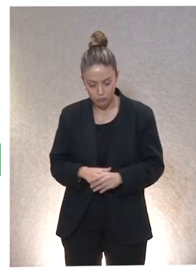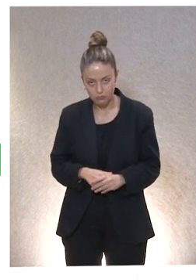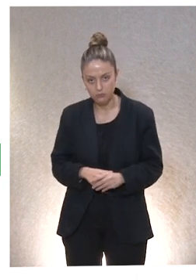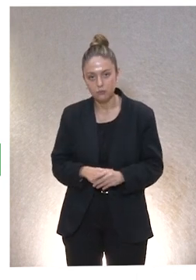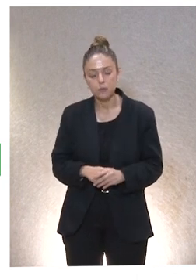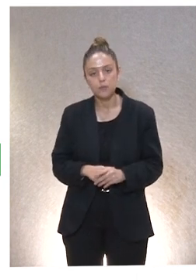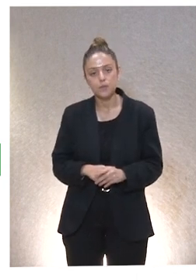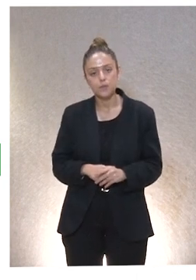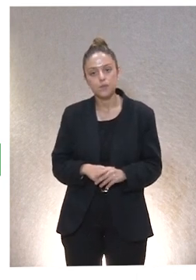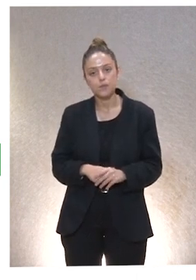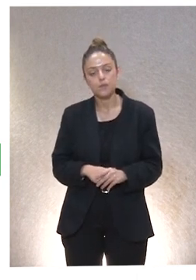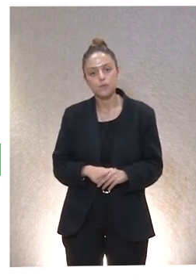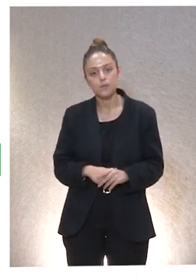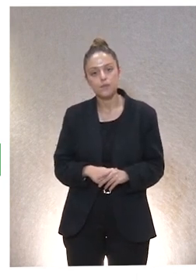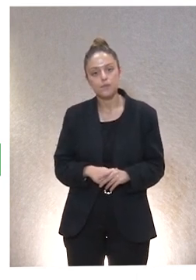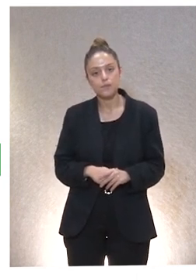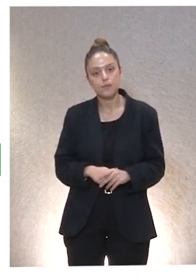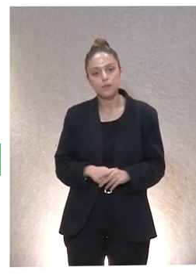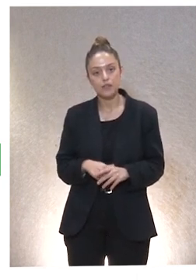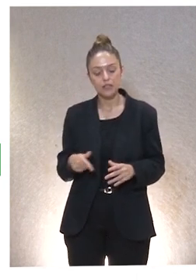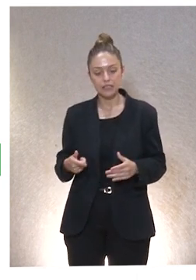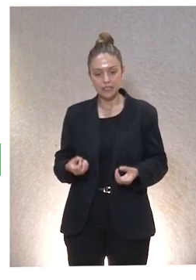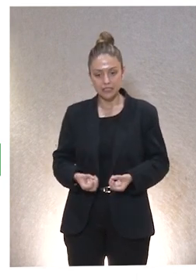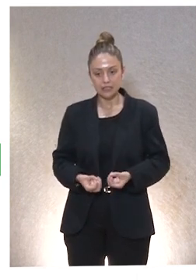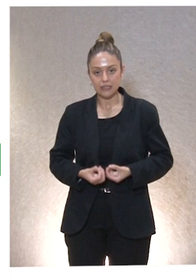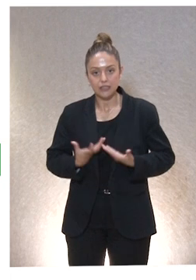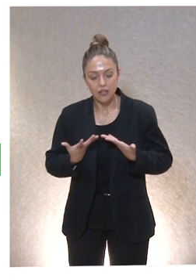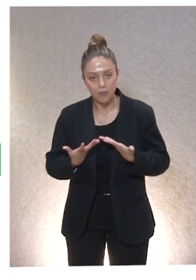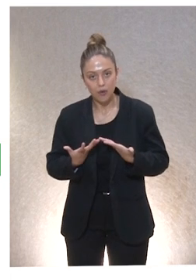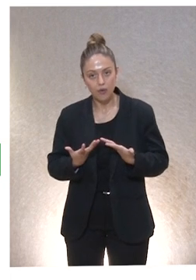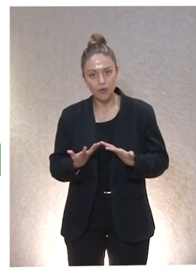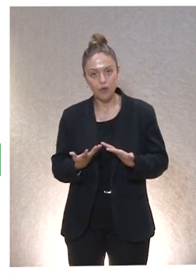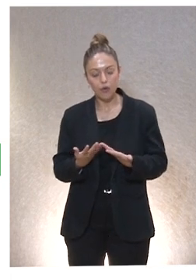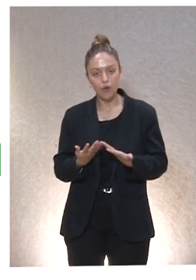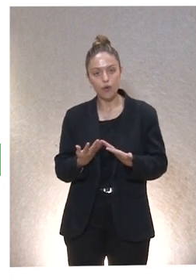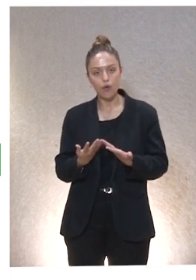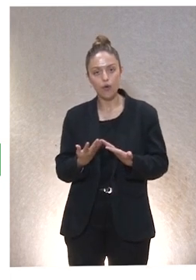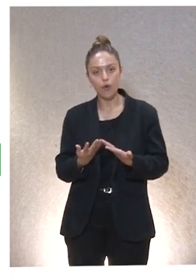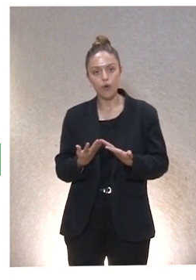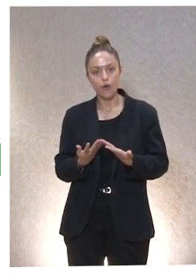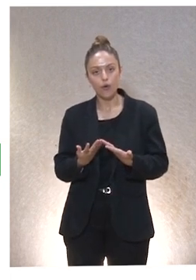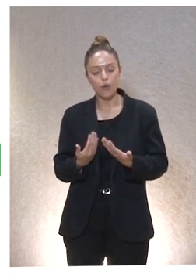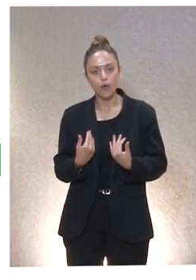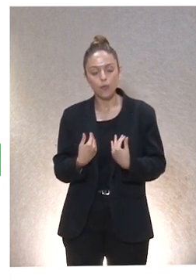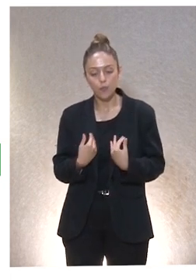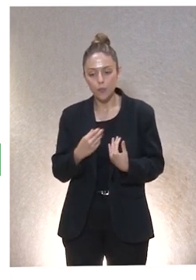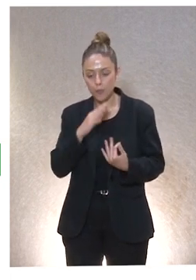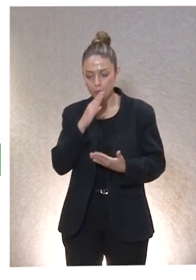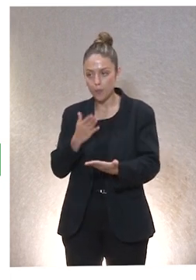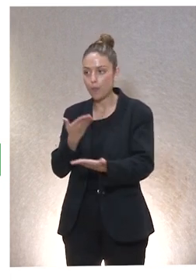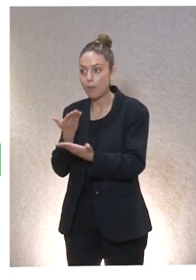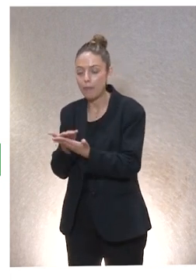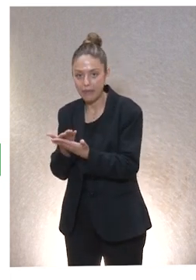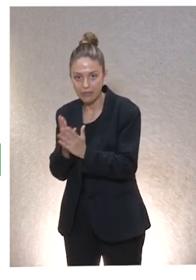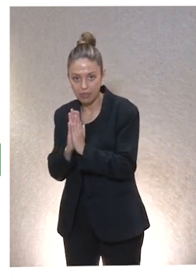A veces este estímulo del otro, el impacto, viene a veces desde la petición expresa. Pongo ahí el